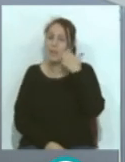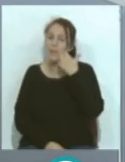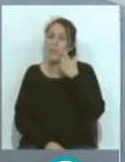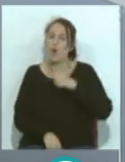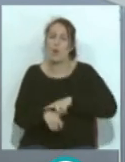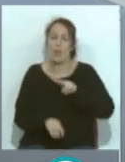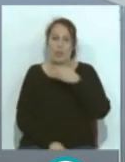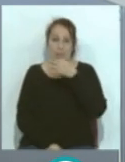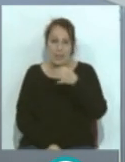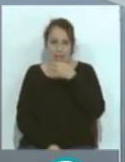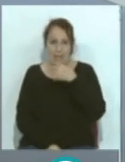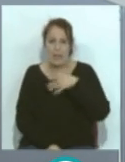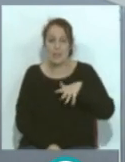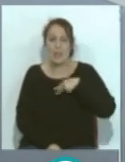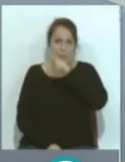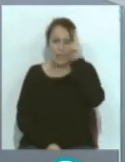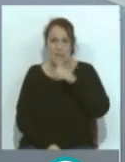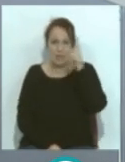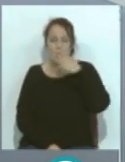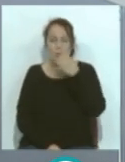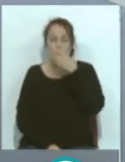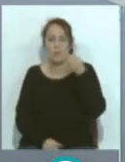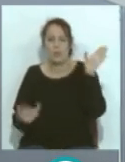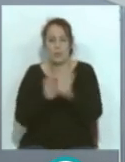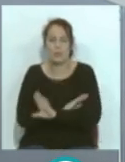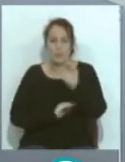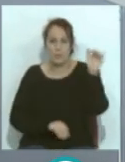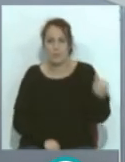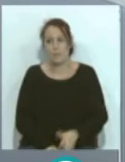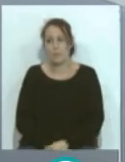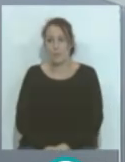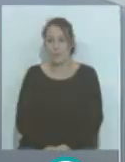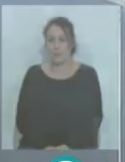las 2 de la tarde en el Alfonso Pérez. Muy, pero que muy buenas noches. Hasta luego.